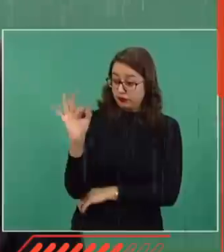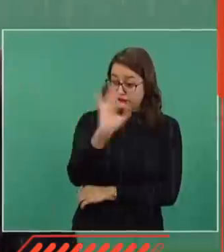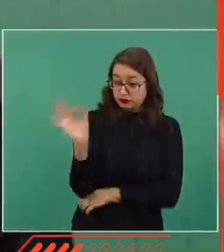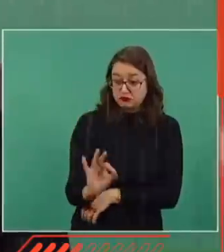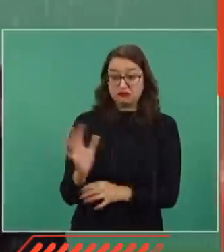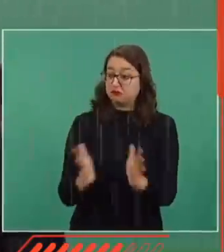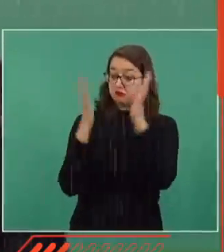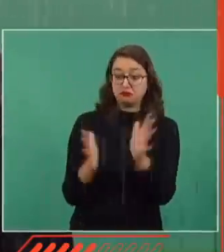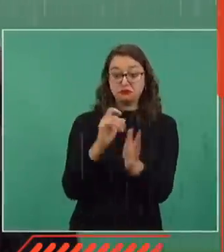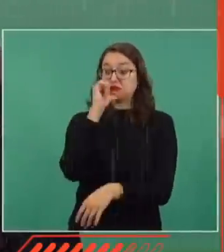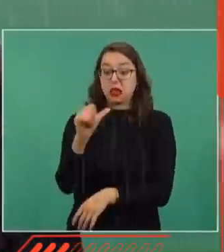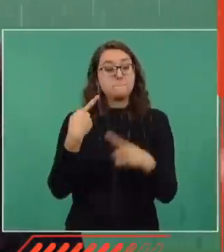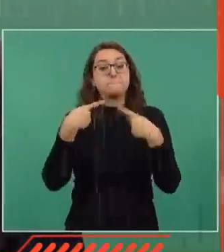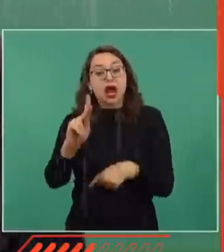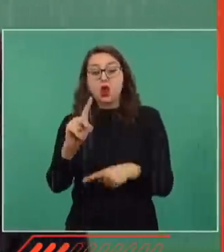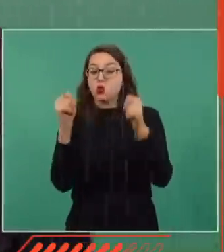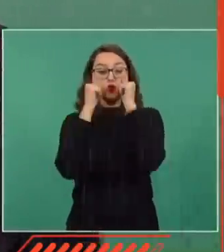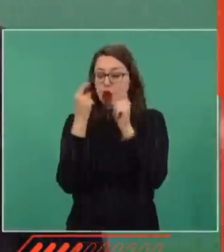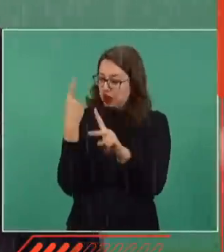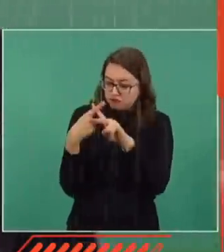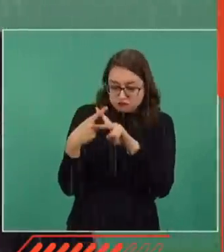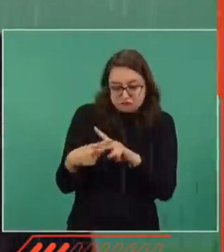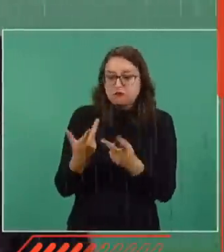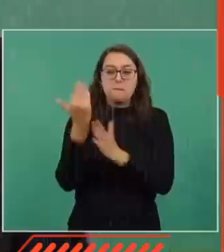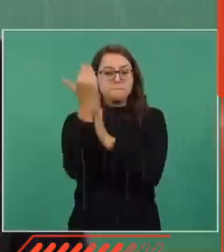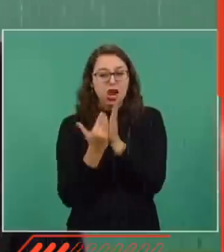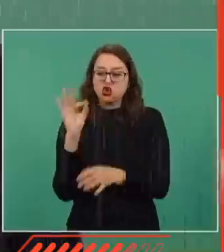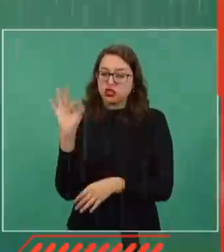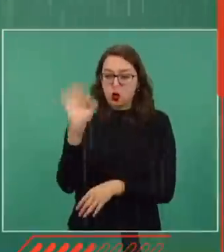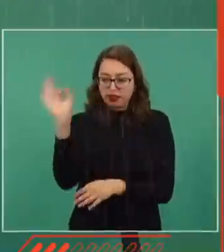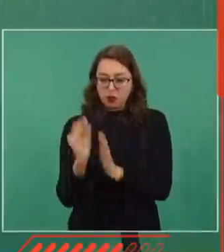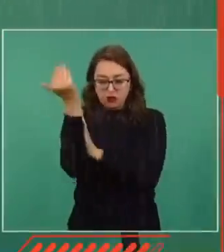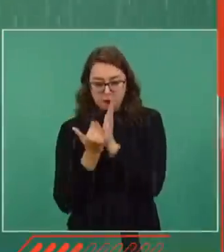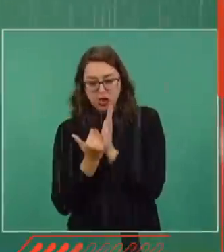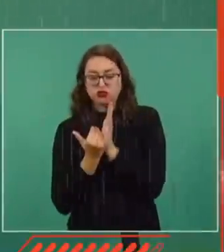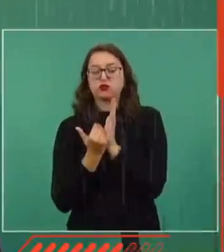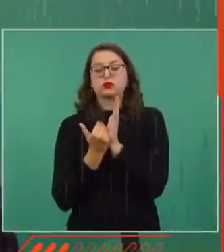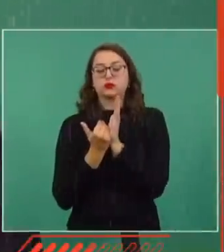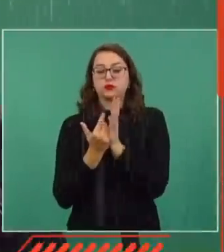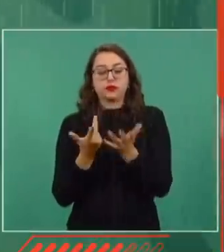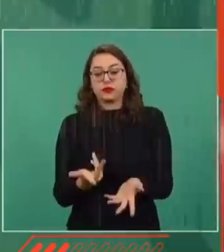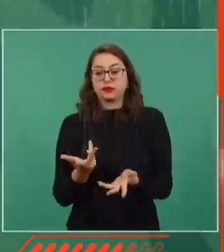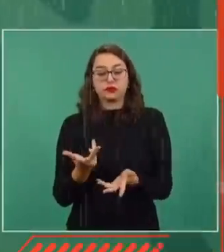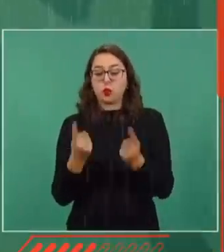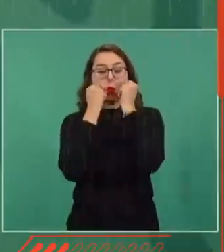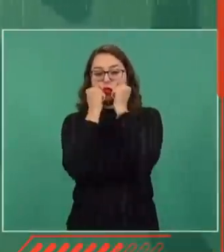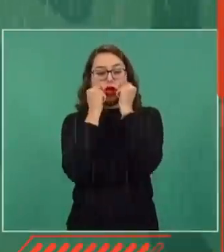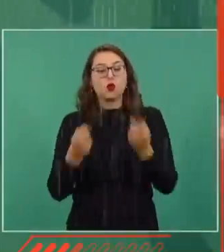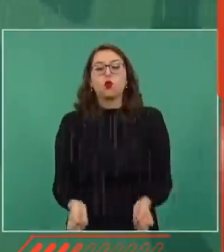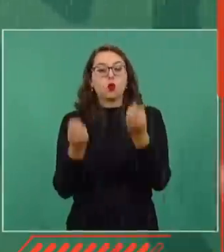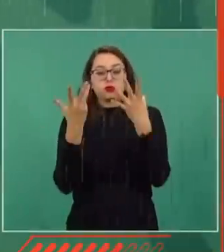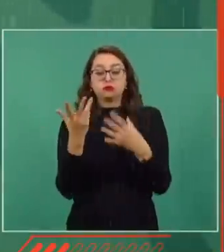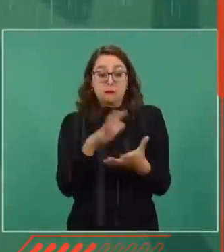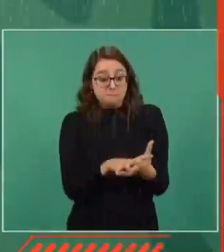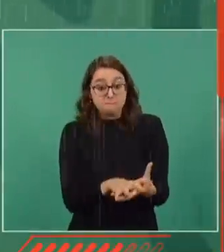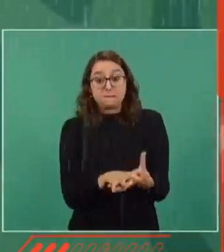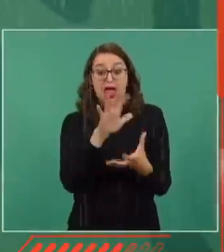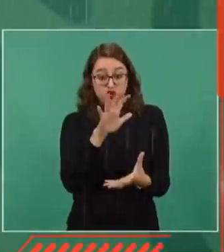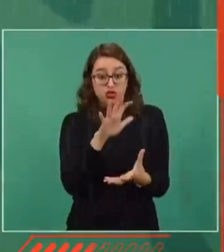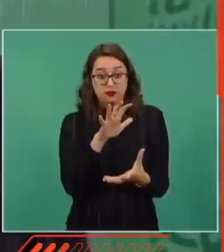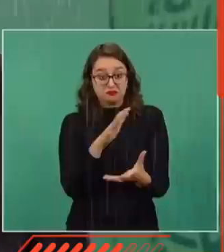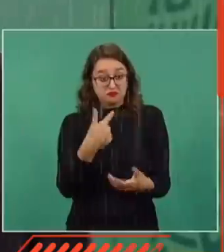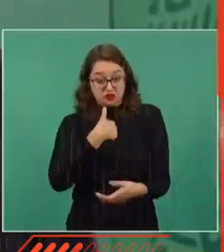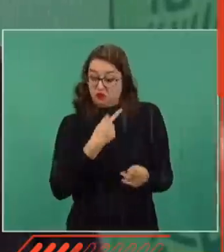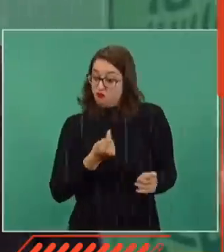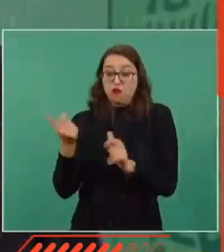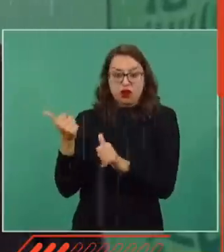pierdo, si la gente dice mayoritariamente o porcentualmente son más los que